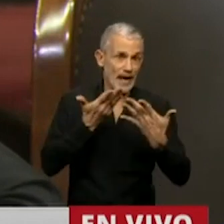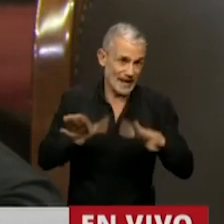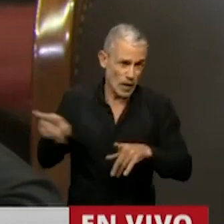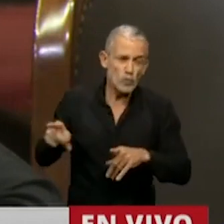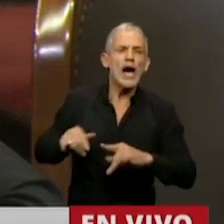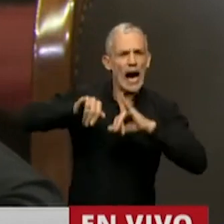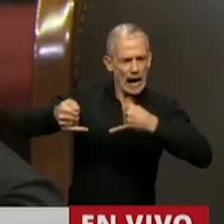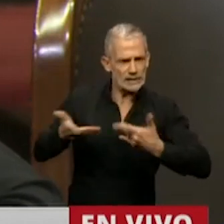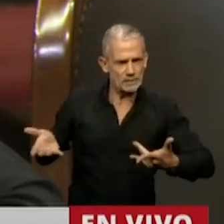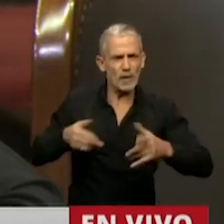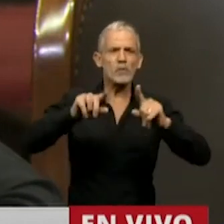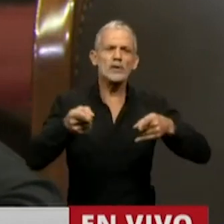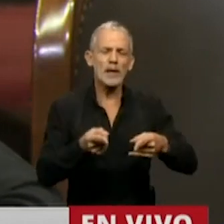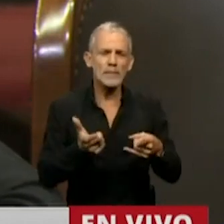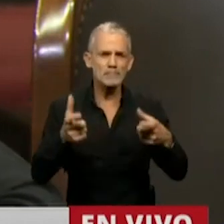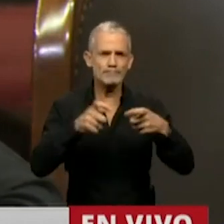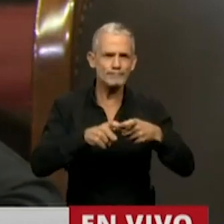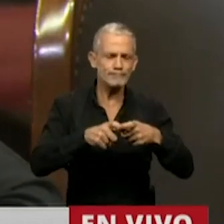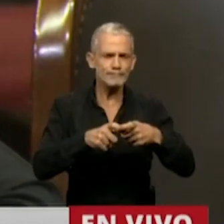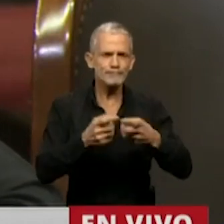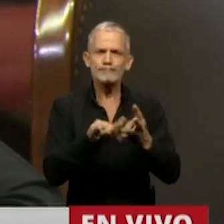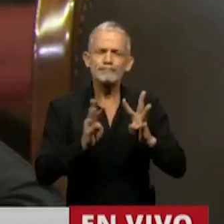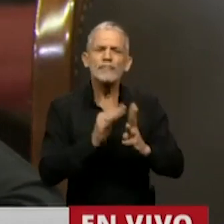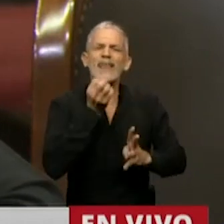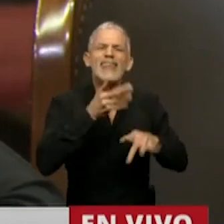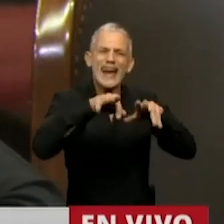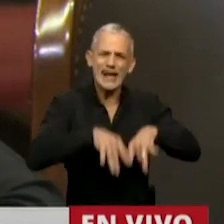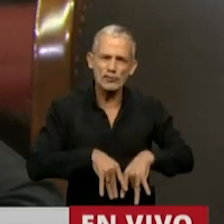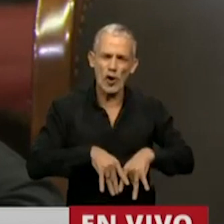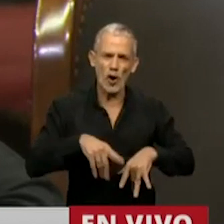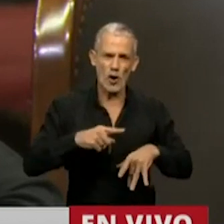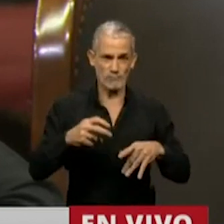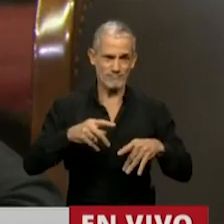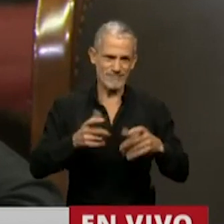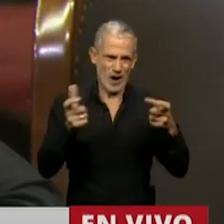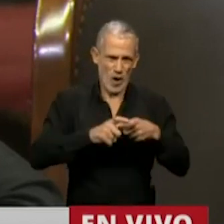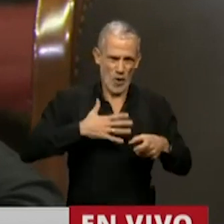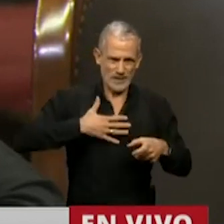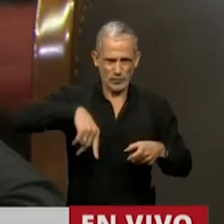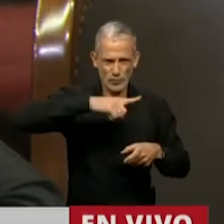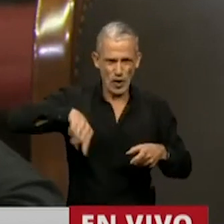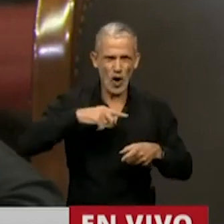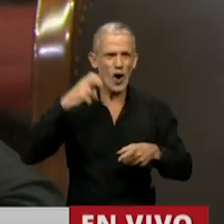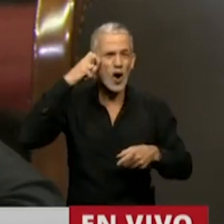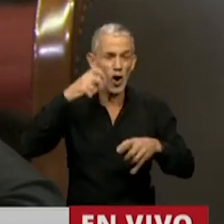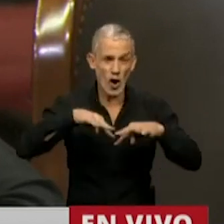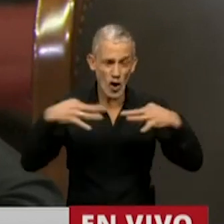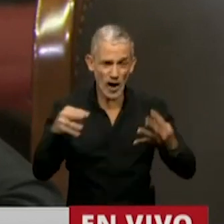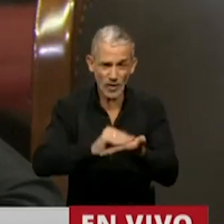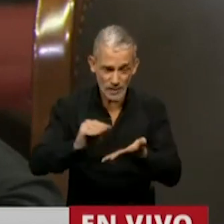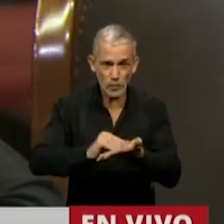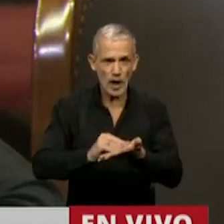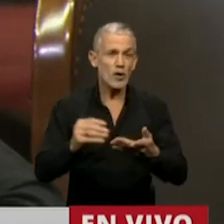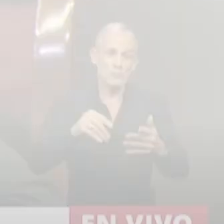Emery y acompañar la declaración que la Cámara, a través de la Comisión, ratifique